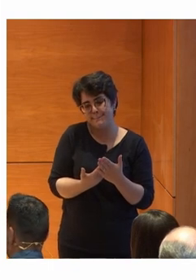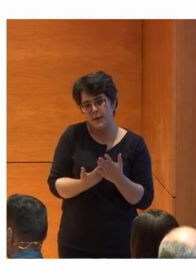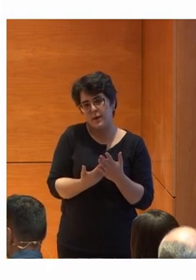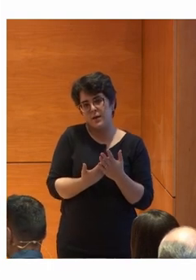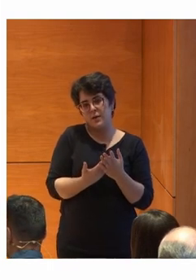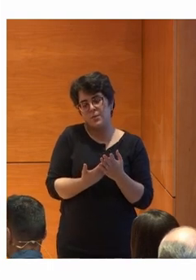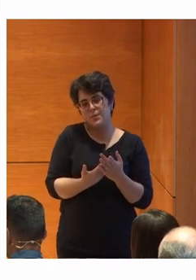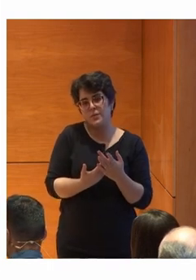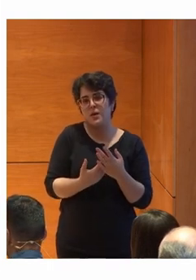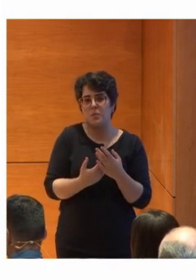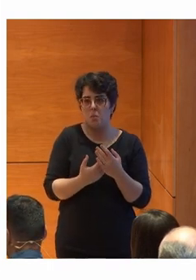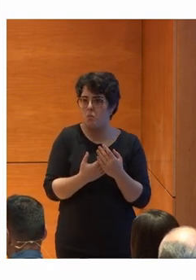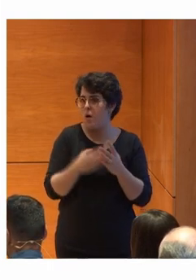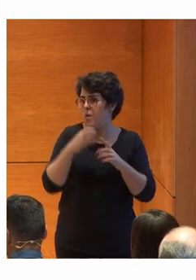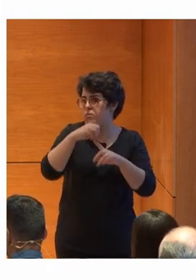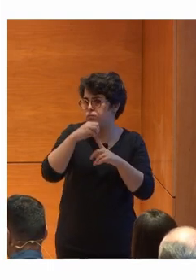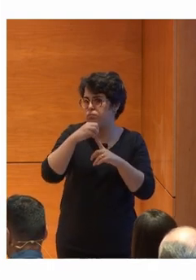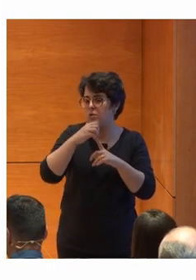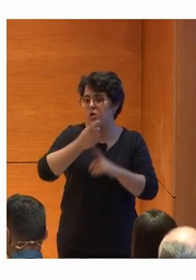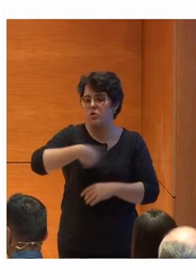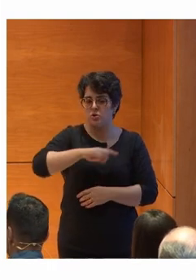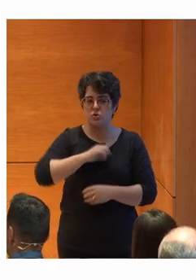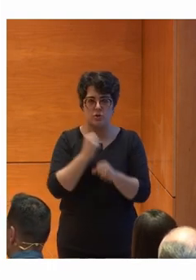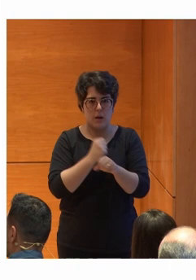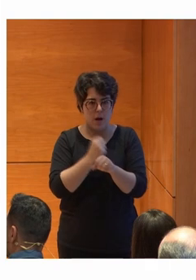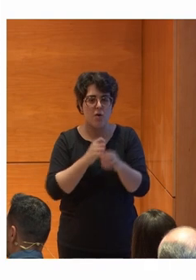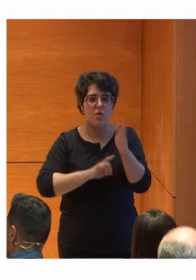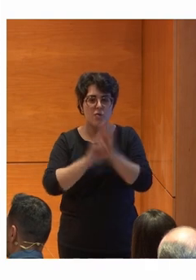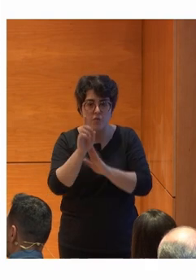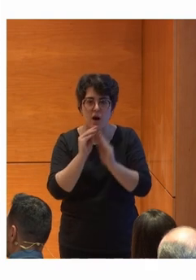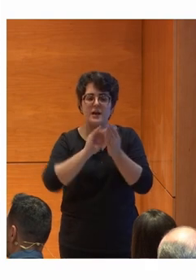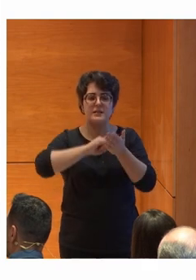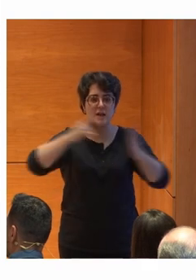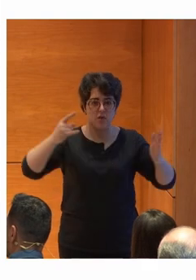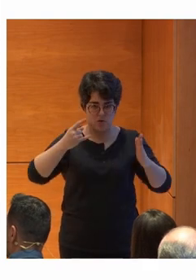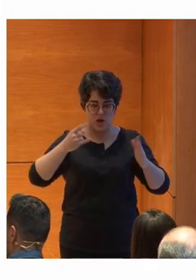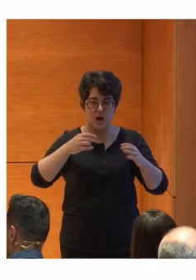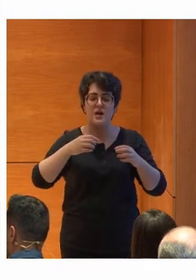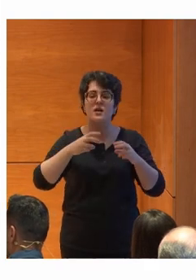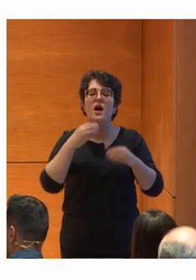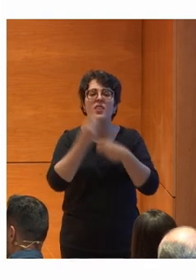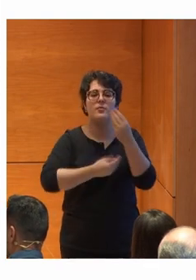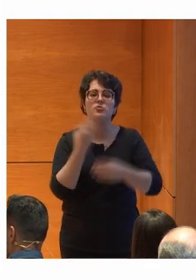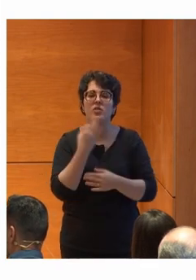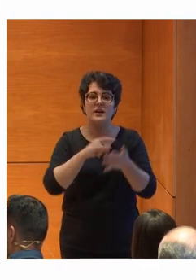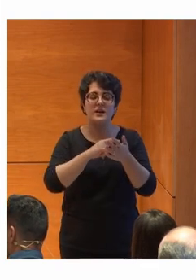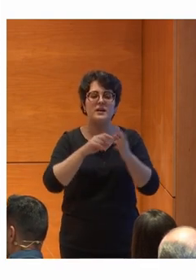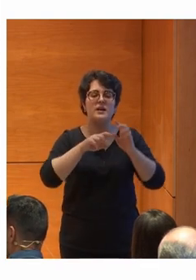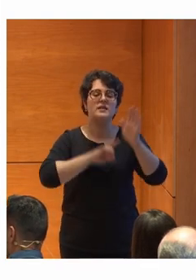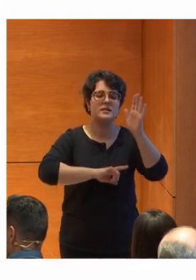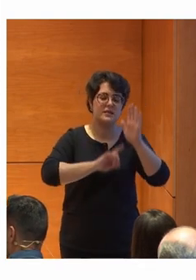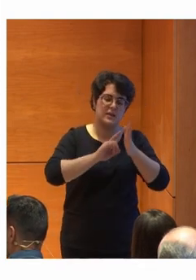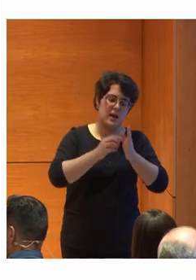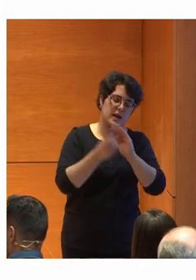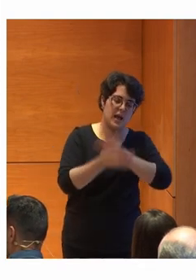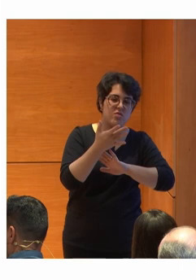Como grueso Trabajamos y desarrollamos tecnología Somos pioneros en el desarrollo E investigación en